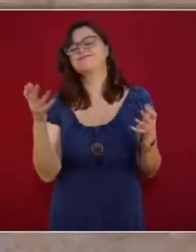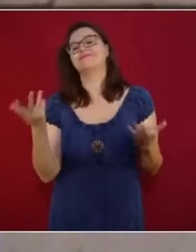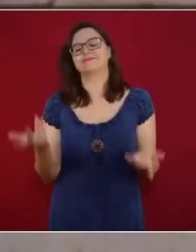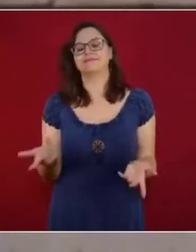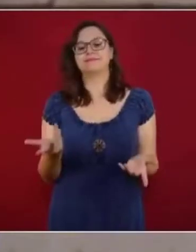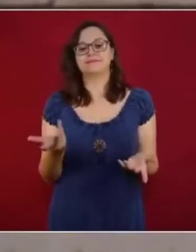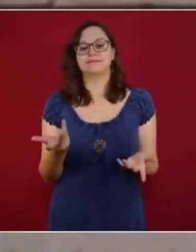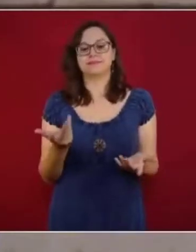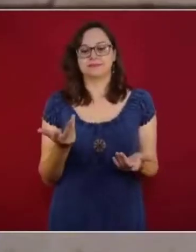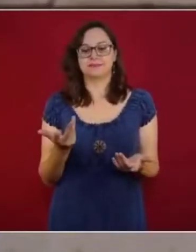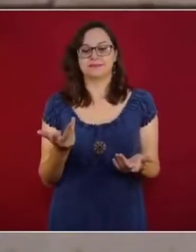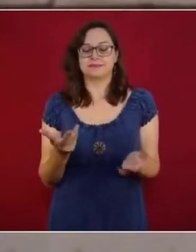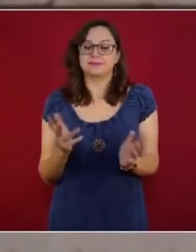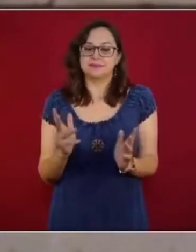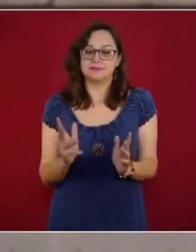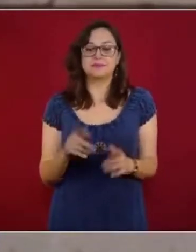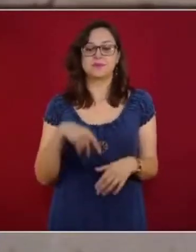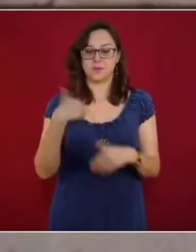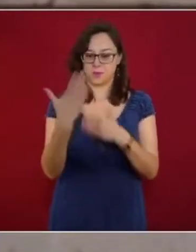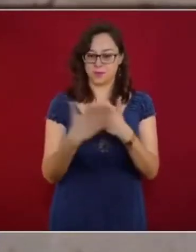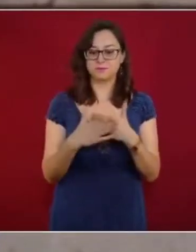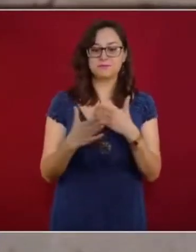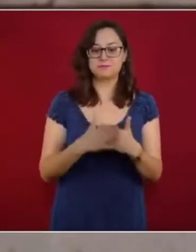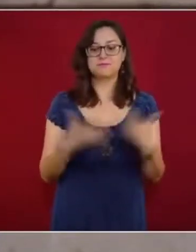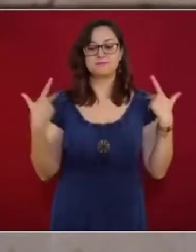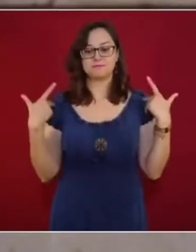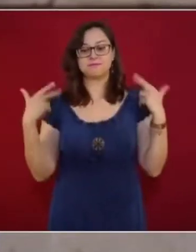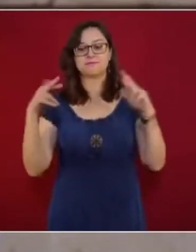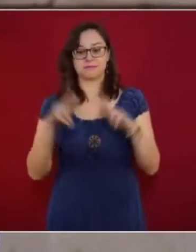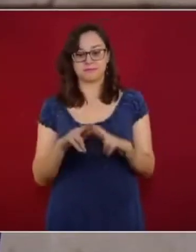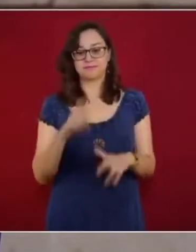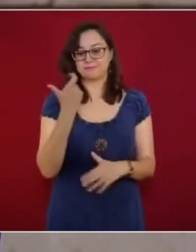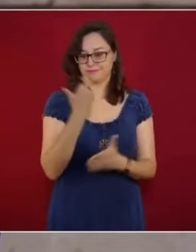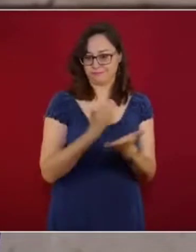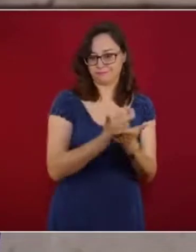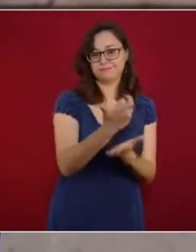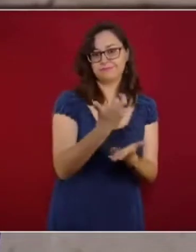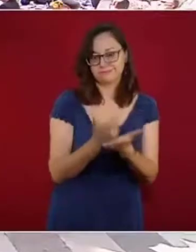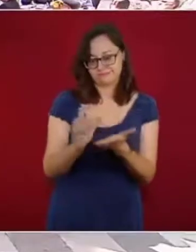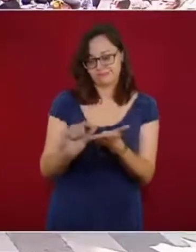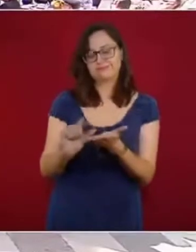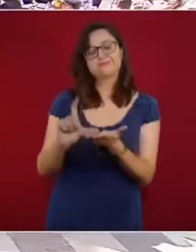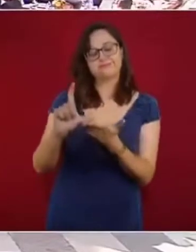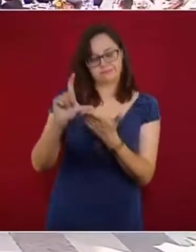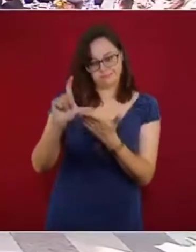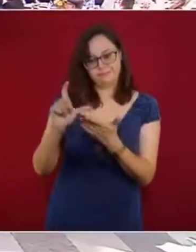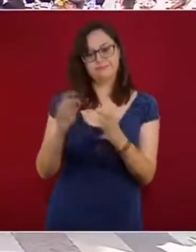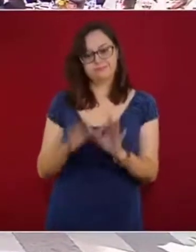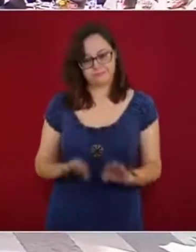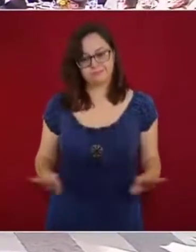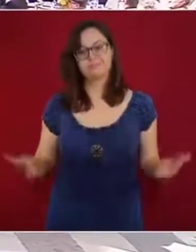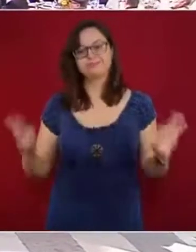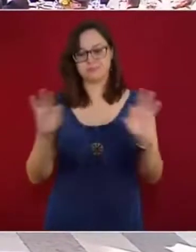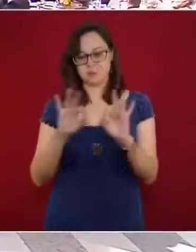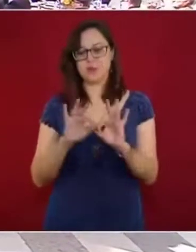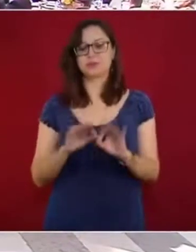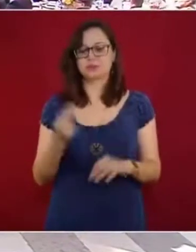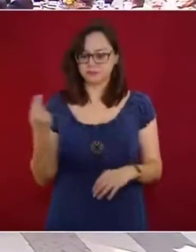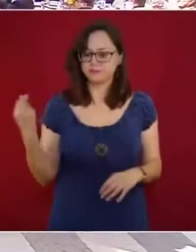viene un aumento para nuestros maestros. Un aumento muy importante y muy esencial, que es producto,